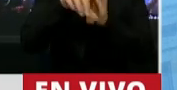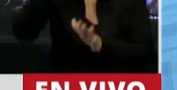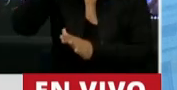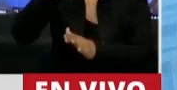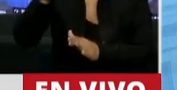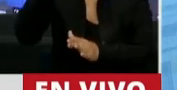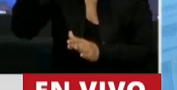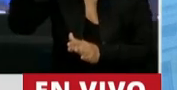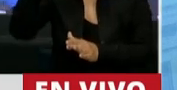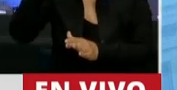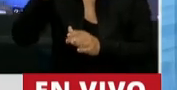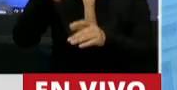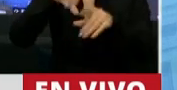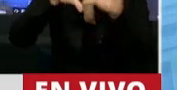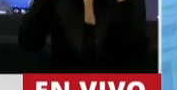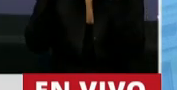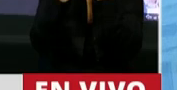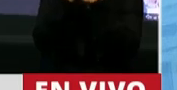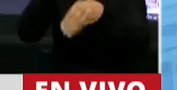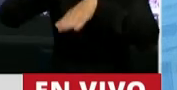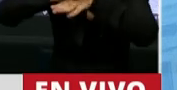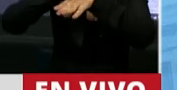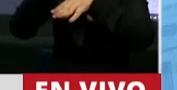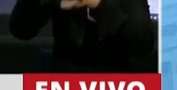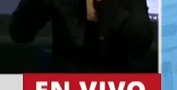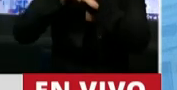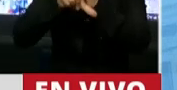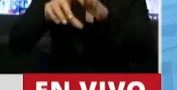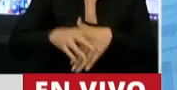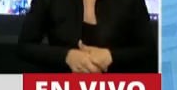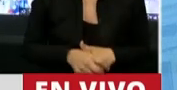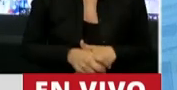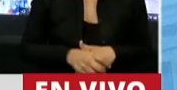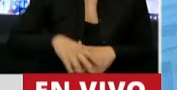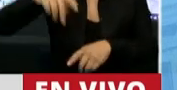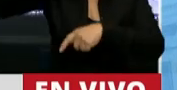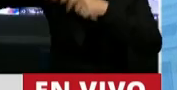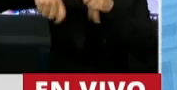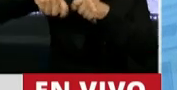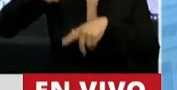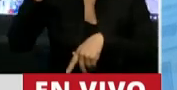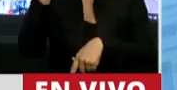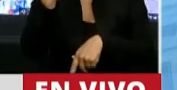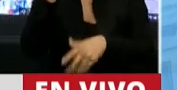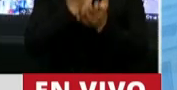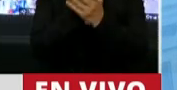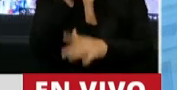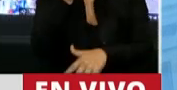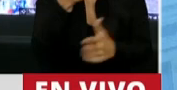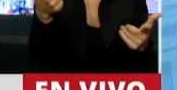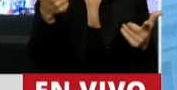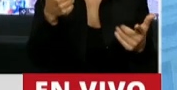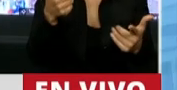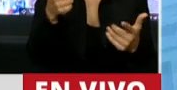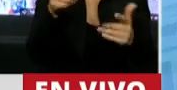Zamora es la ley. Por lo tanto, los santiagueños no tienen estado de derecho. Y cuando esto pasa,